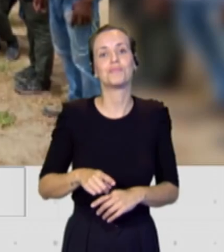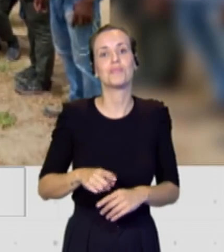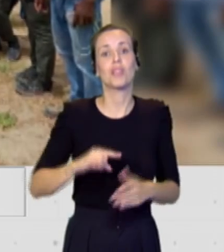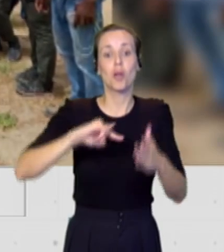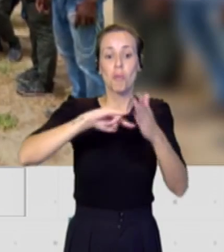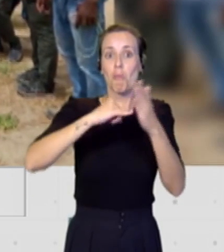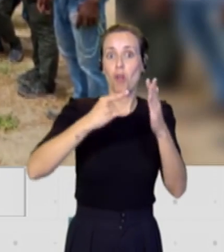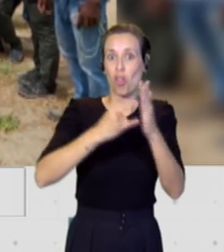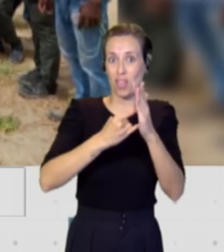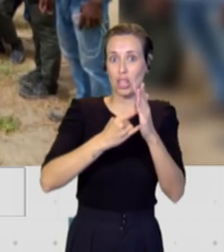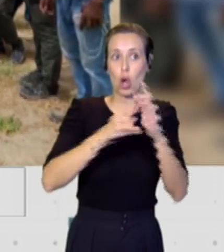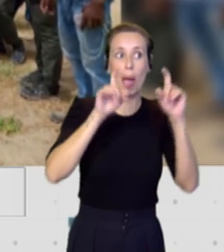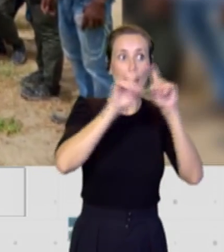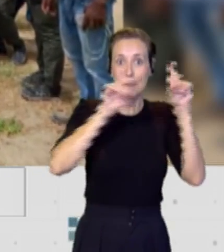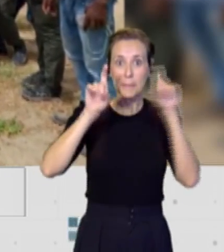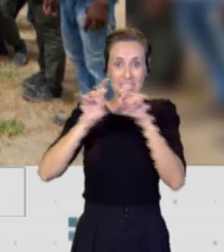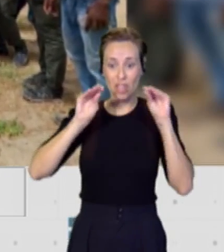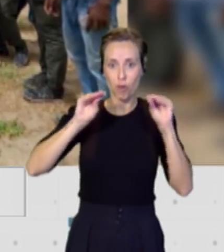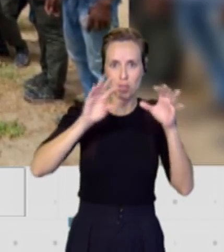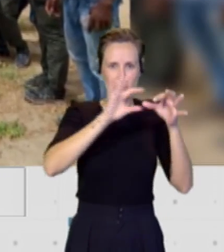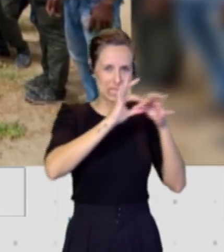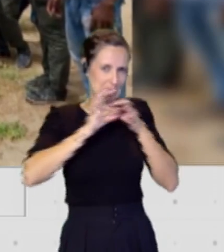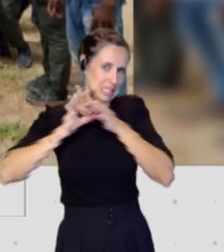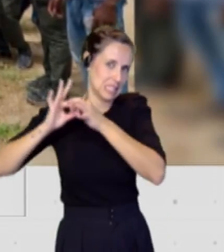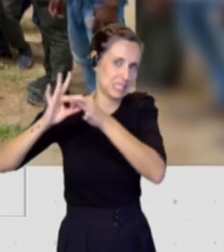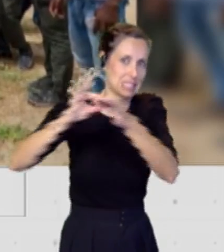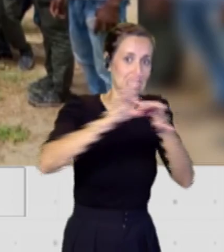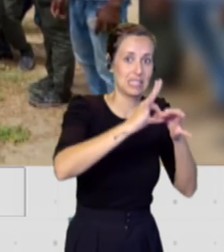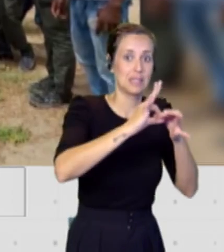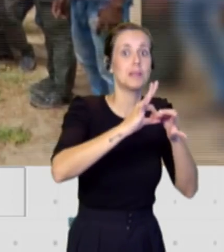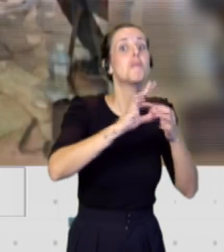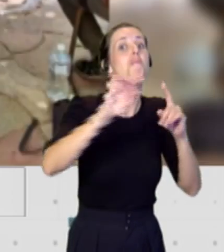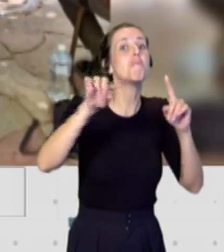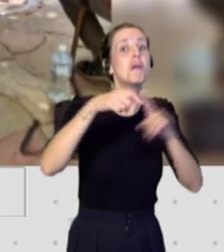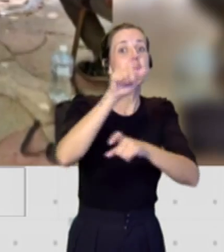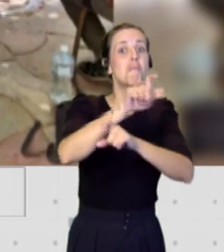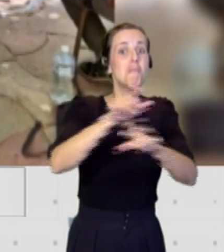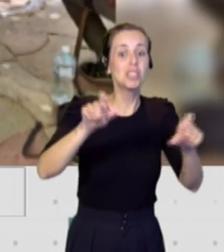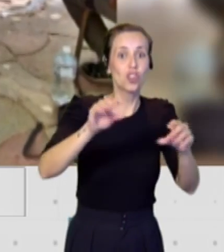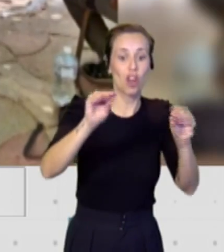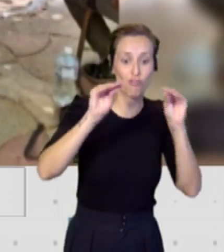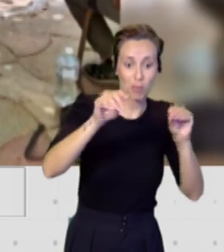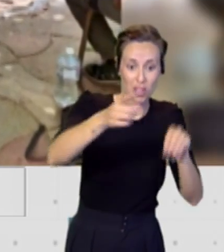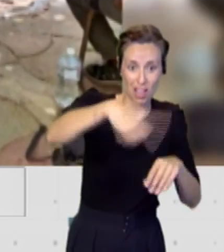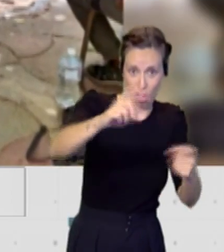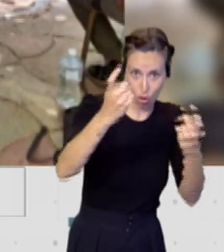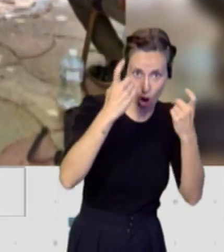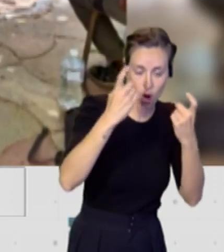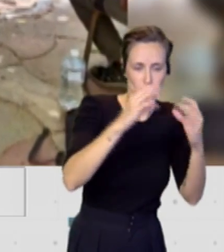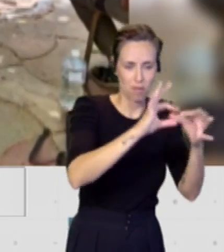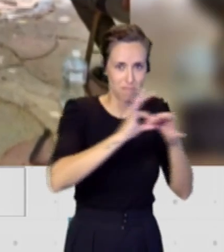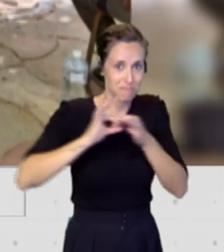empresas formadoras con los beneficiarios y con las empresas que necesitan personal